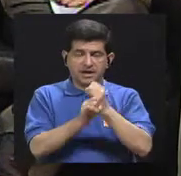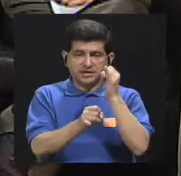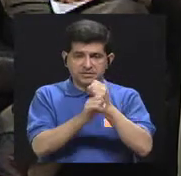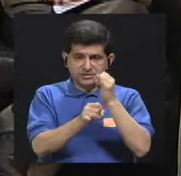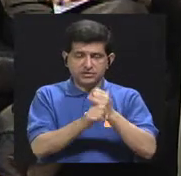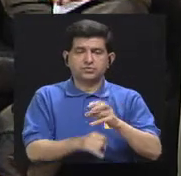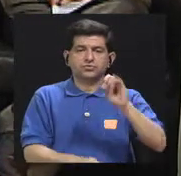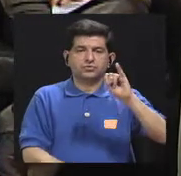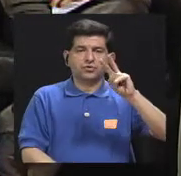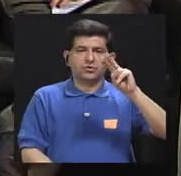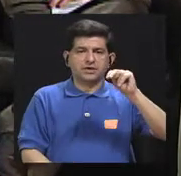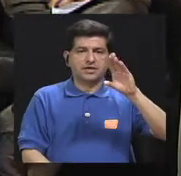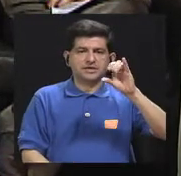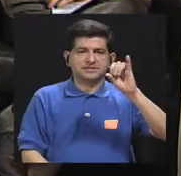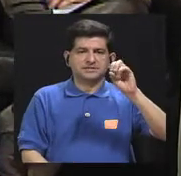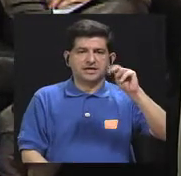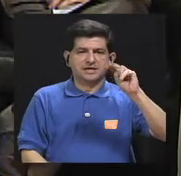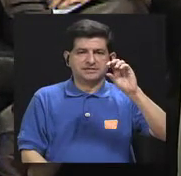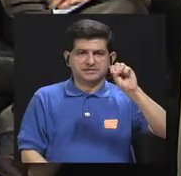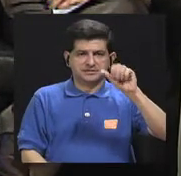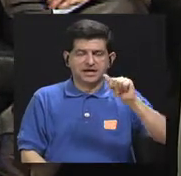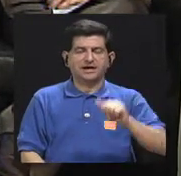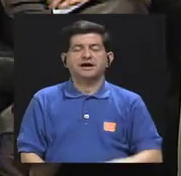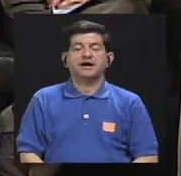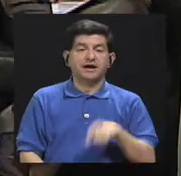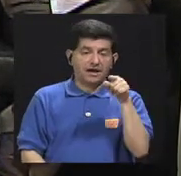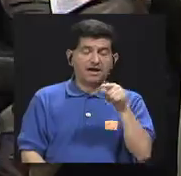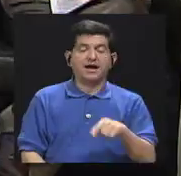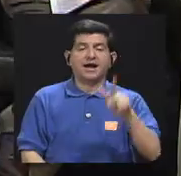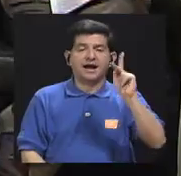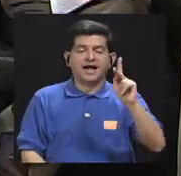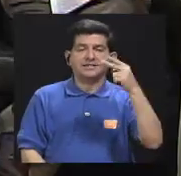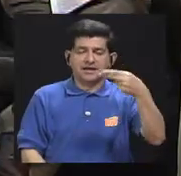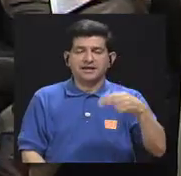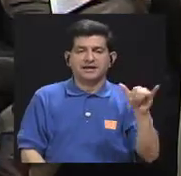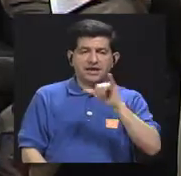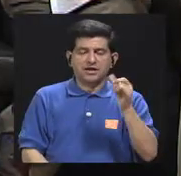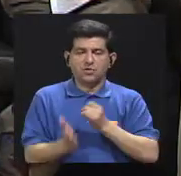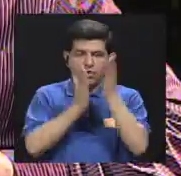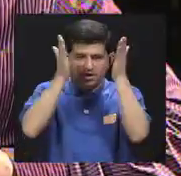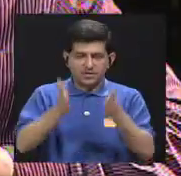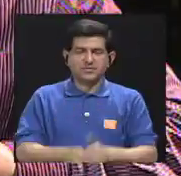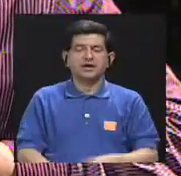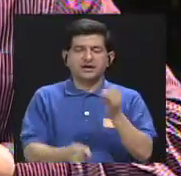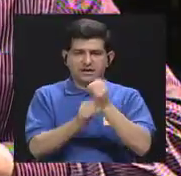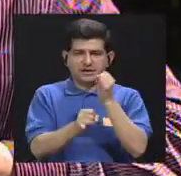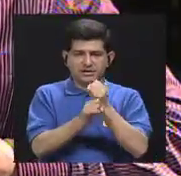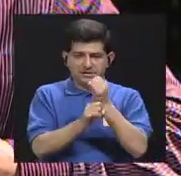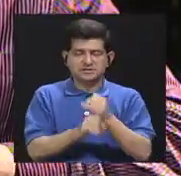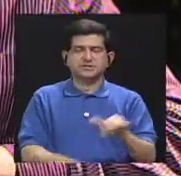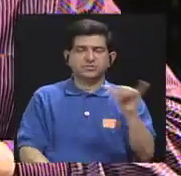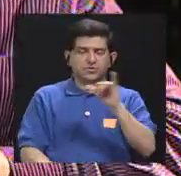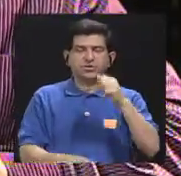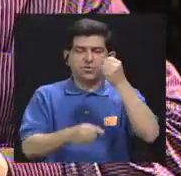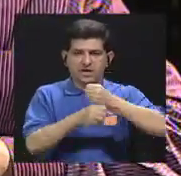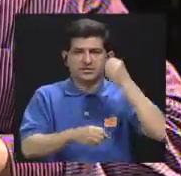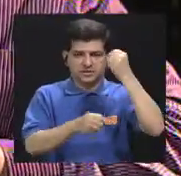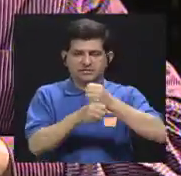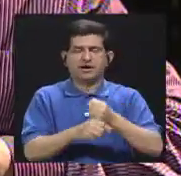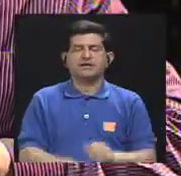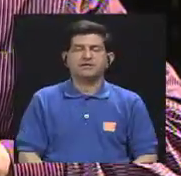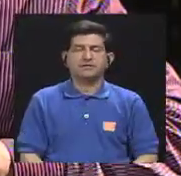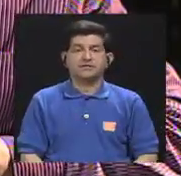Heredia quien es nutricionista y además de eso también investigadora de la inciensa. En el bloque anterior